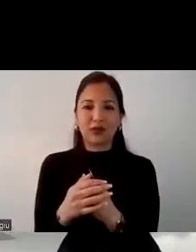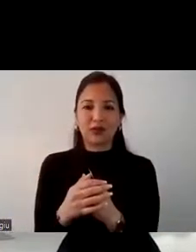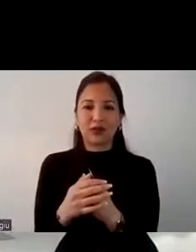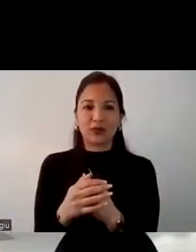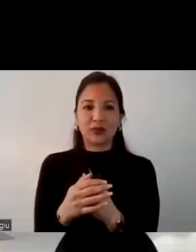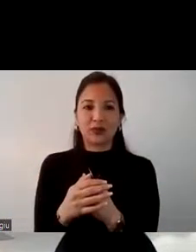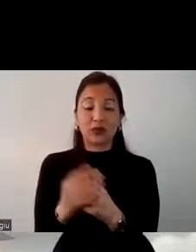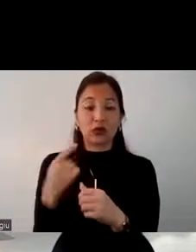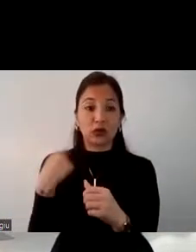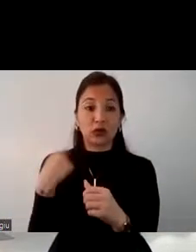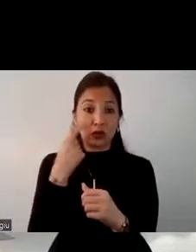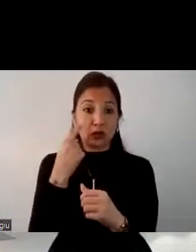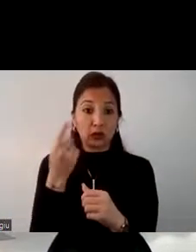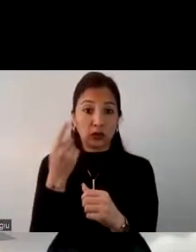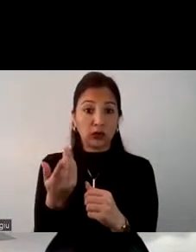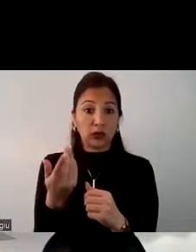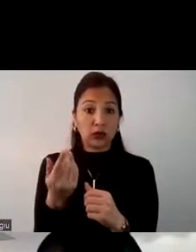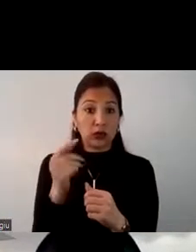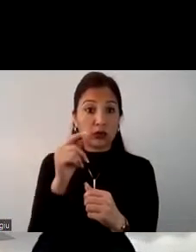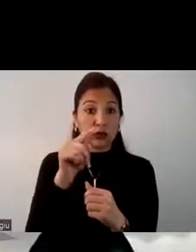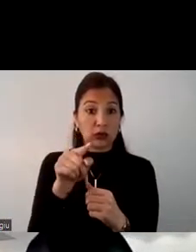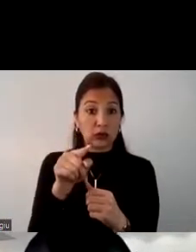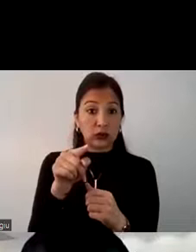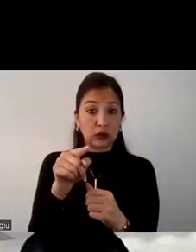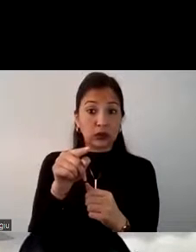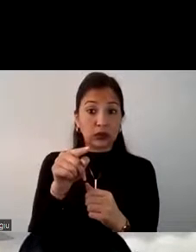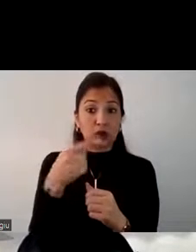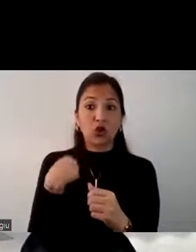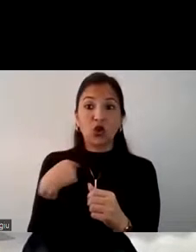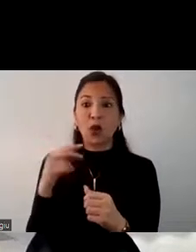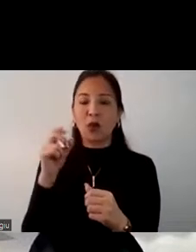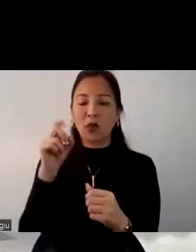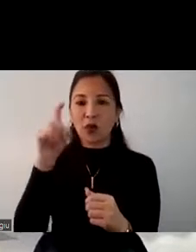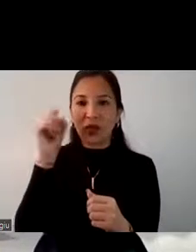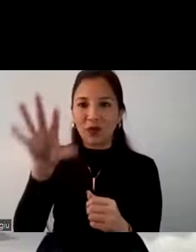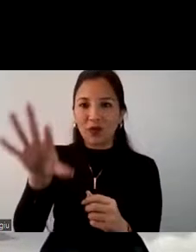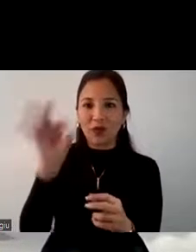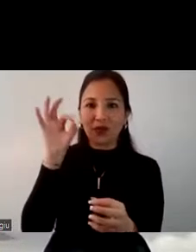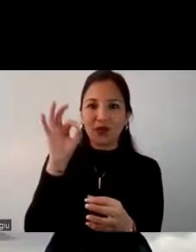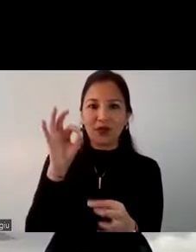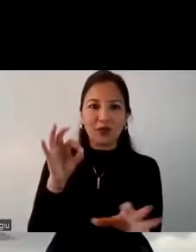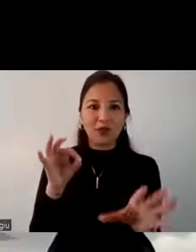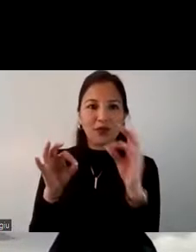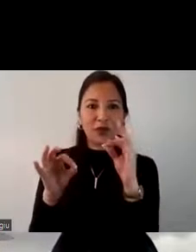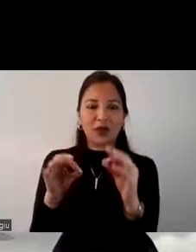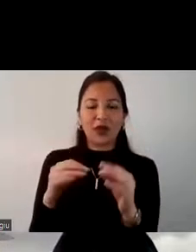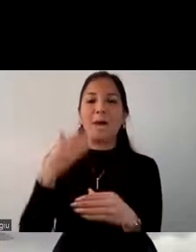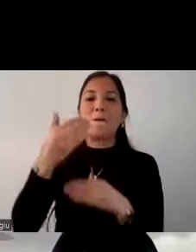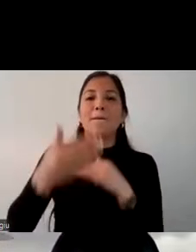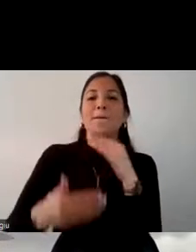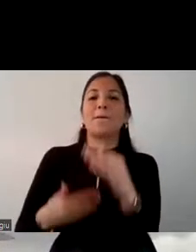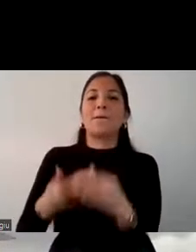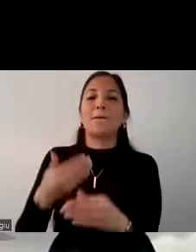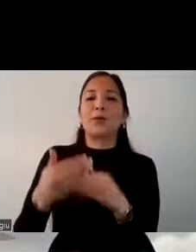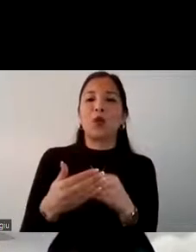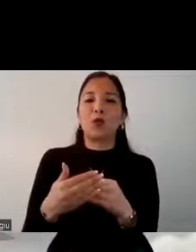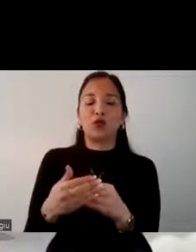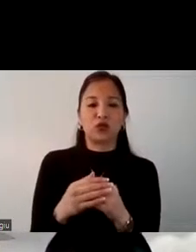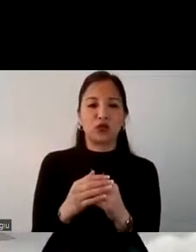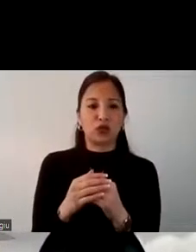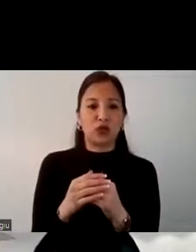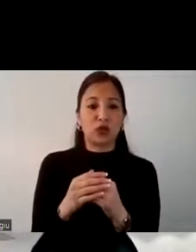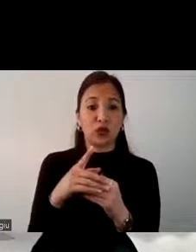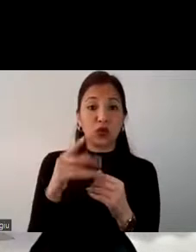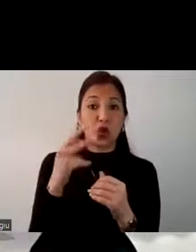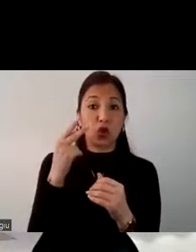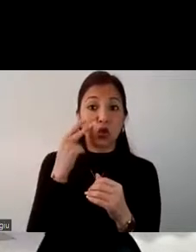de que si estas son las características nosotros podemos replicar con acciones de promociones. Si se dan cuenta son turistas